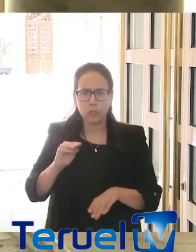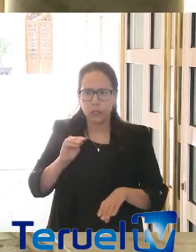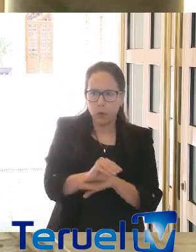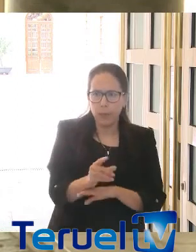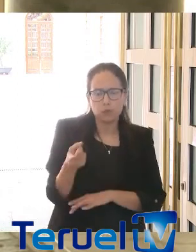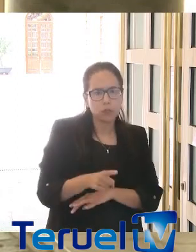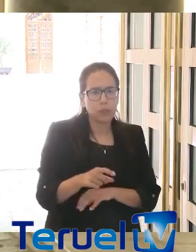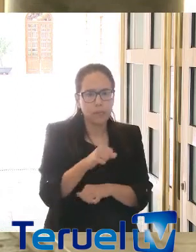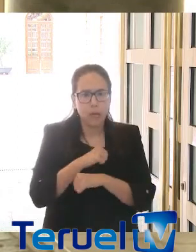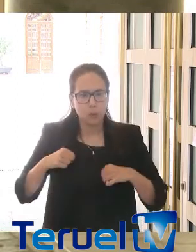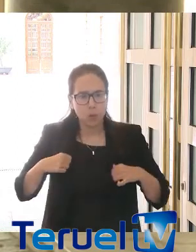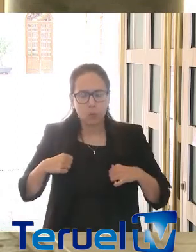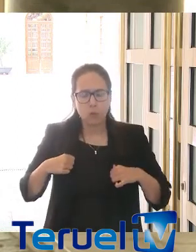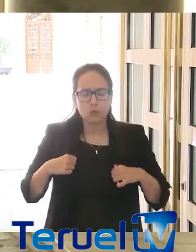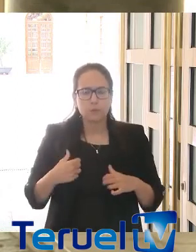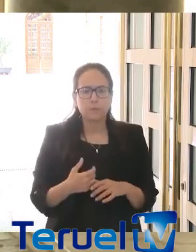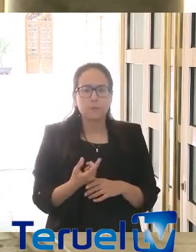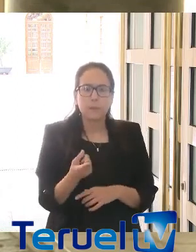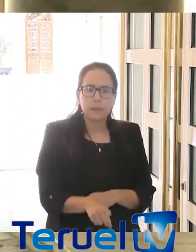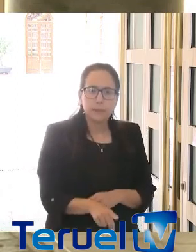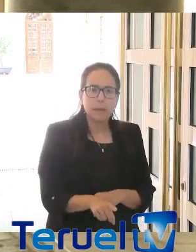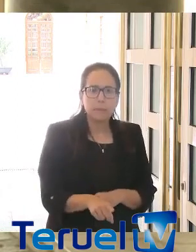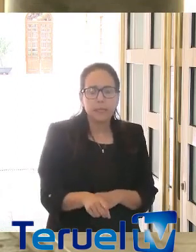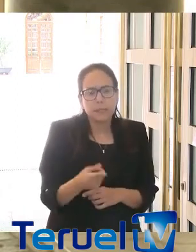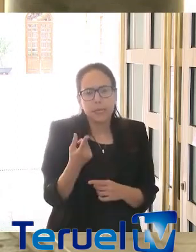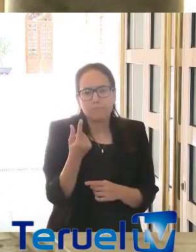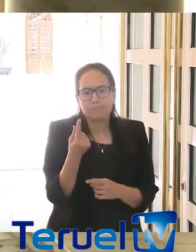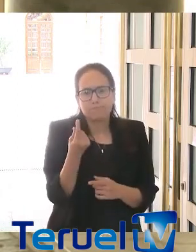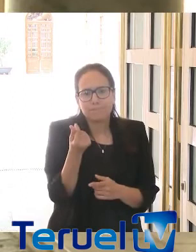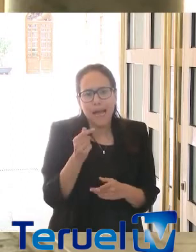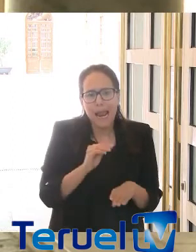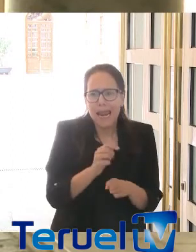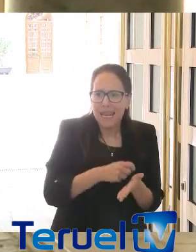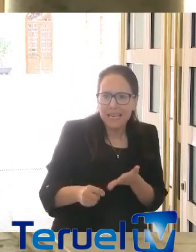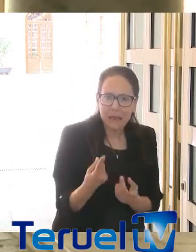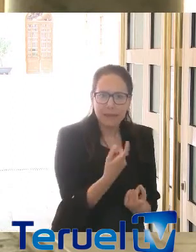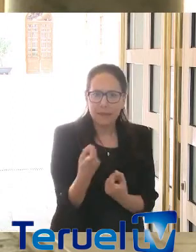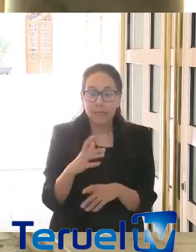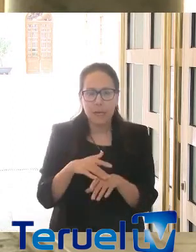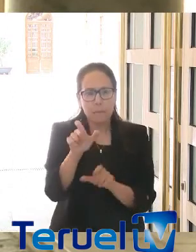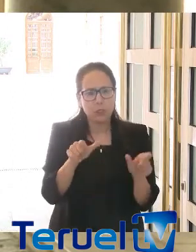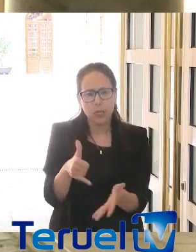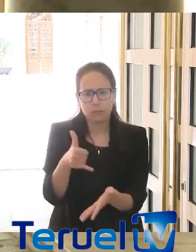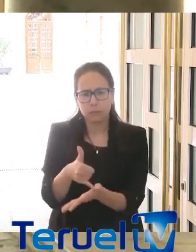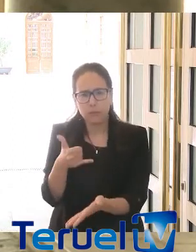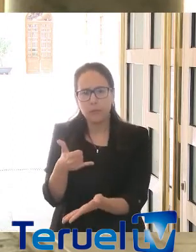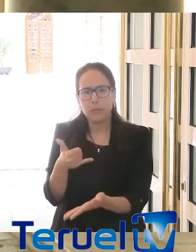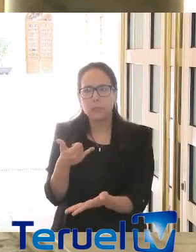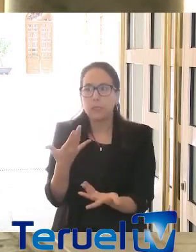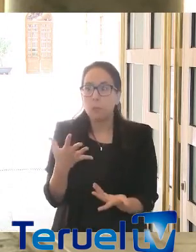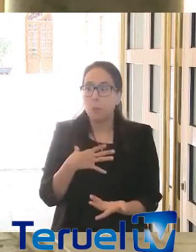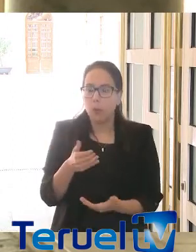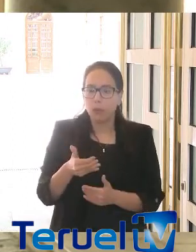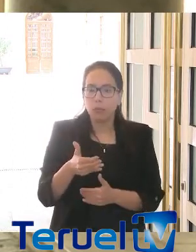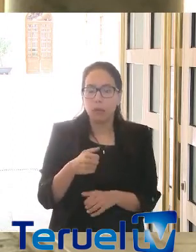autónomos, sin lugar a duda. Y también esa liquidez necesaria para que las personas más vulnerables, que se van a quedar sin empleo